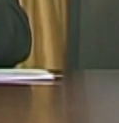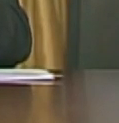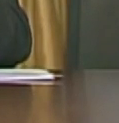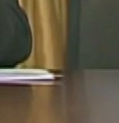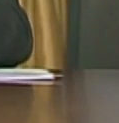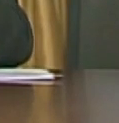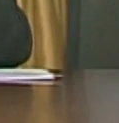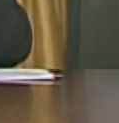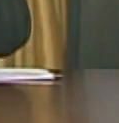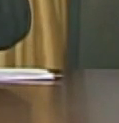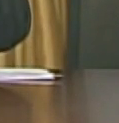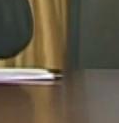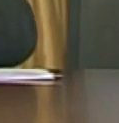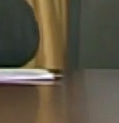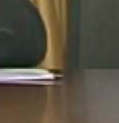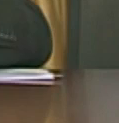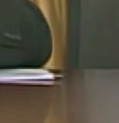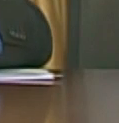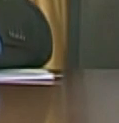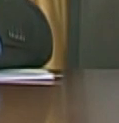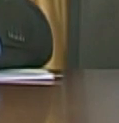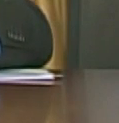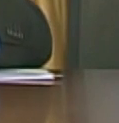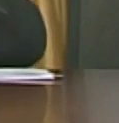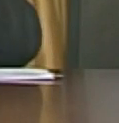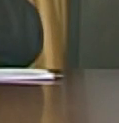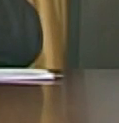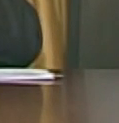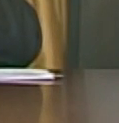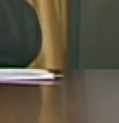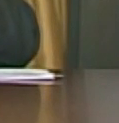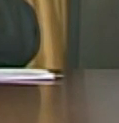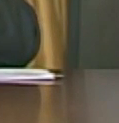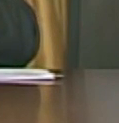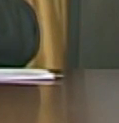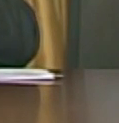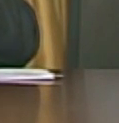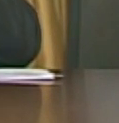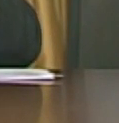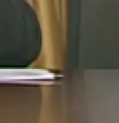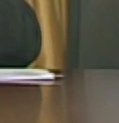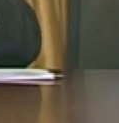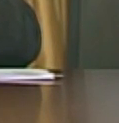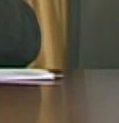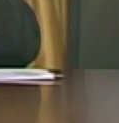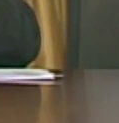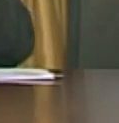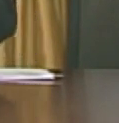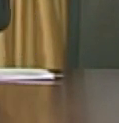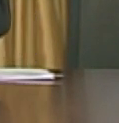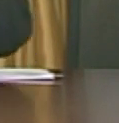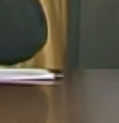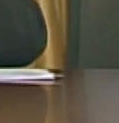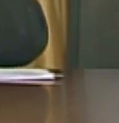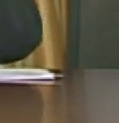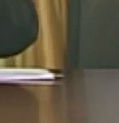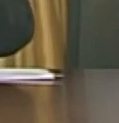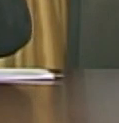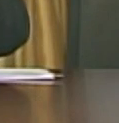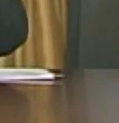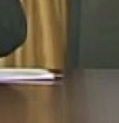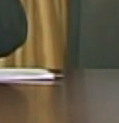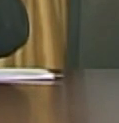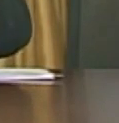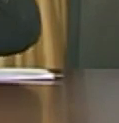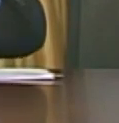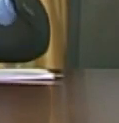por nuestro pueblo por nuestro pueblo y la gran misión barrienova retricolor ahí están las metas 500